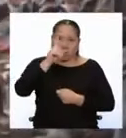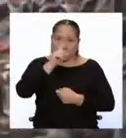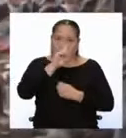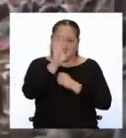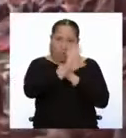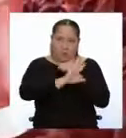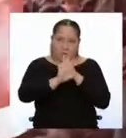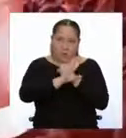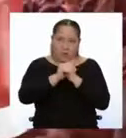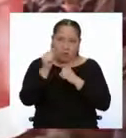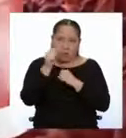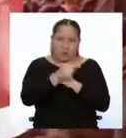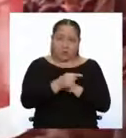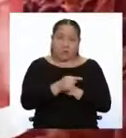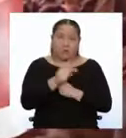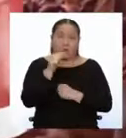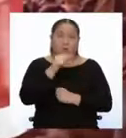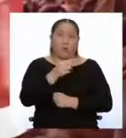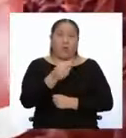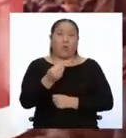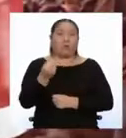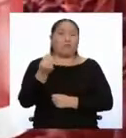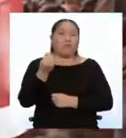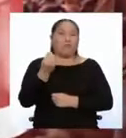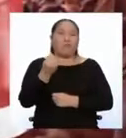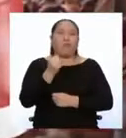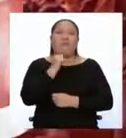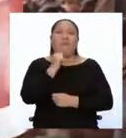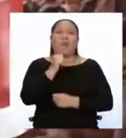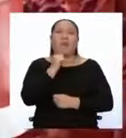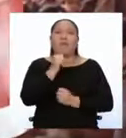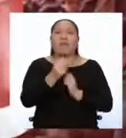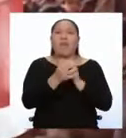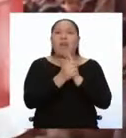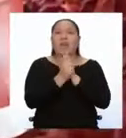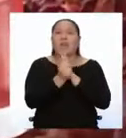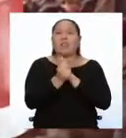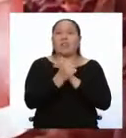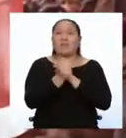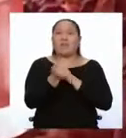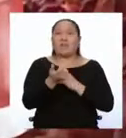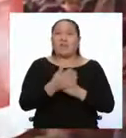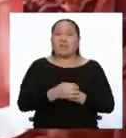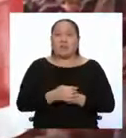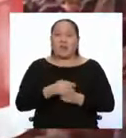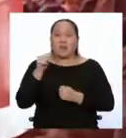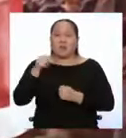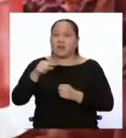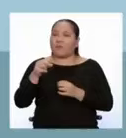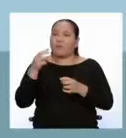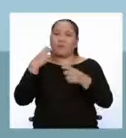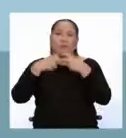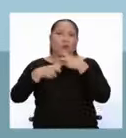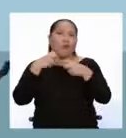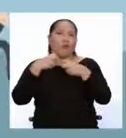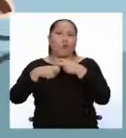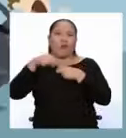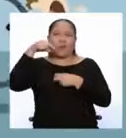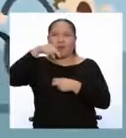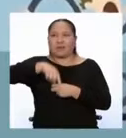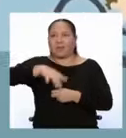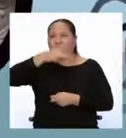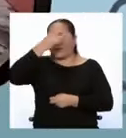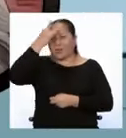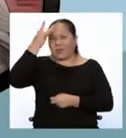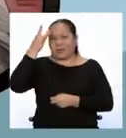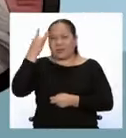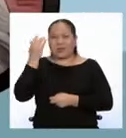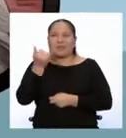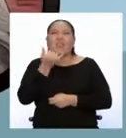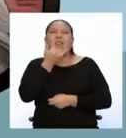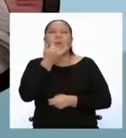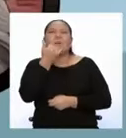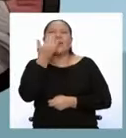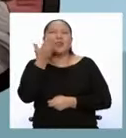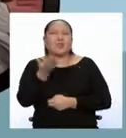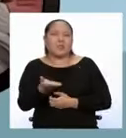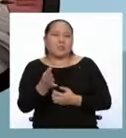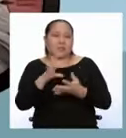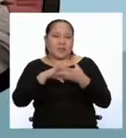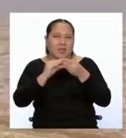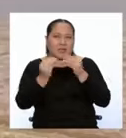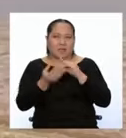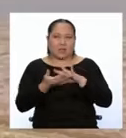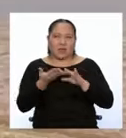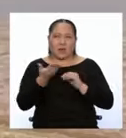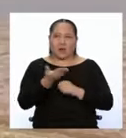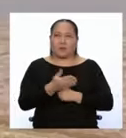mucho de eso, porque su inexperiencia hizo que la crisis en Francia se desate por completo. Veamos qué más pasó en esta historia.